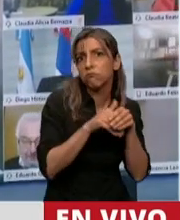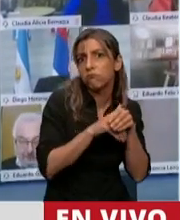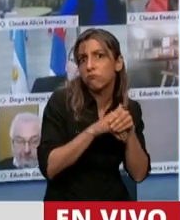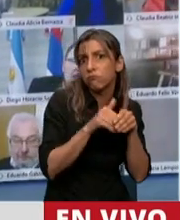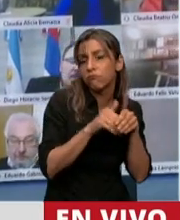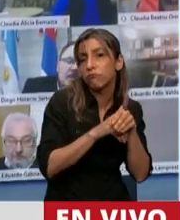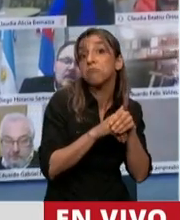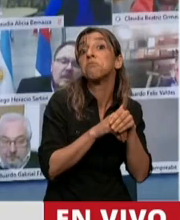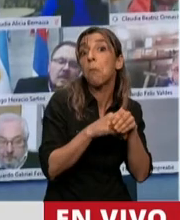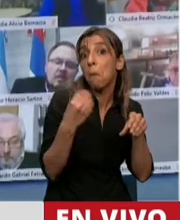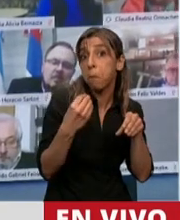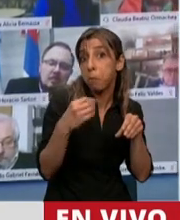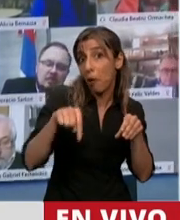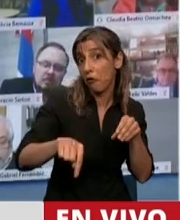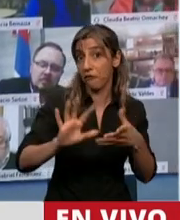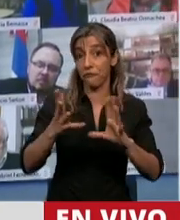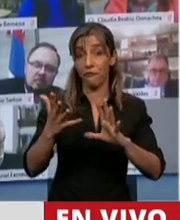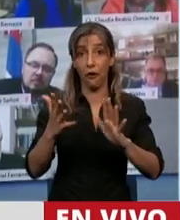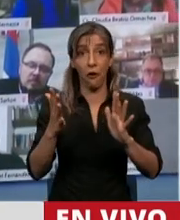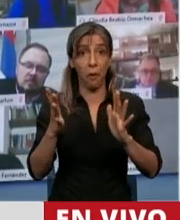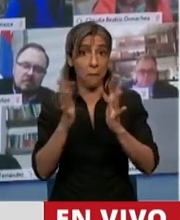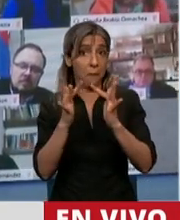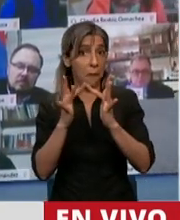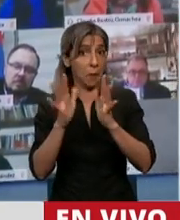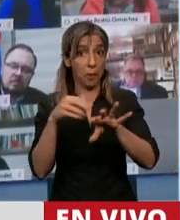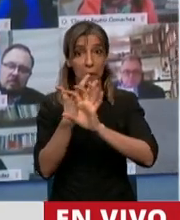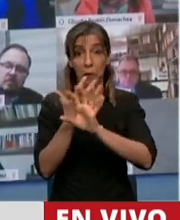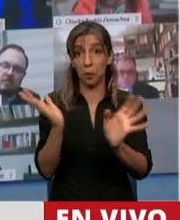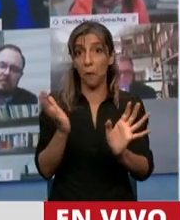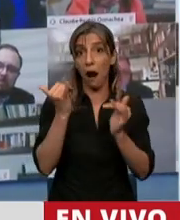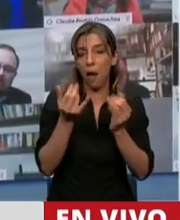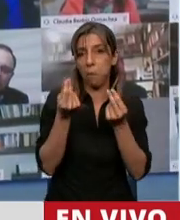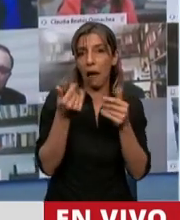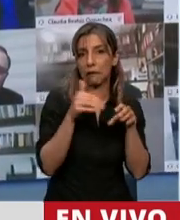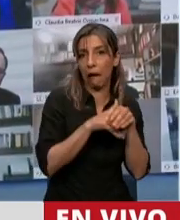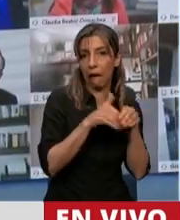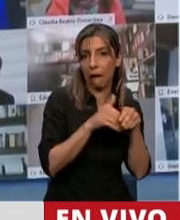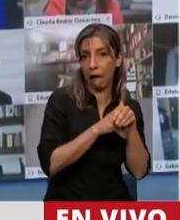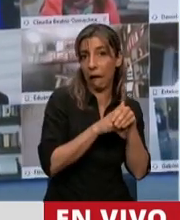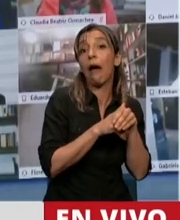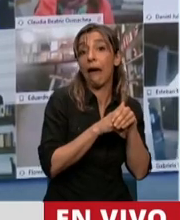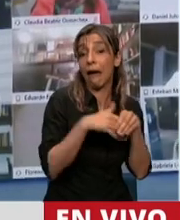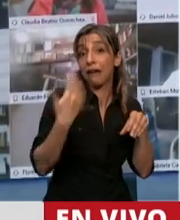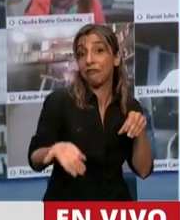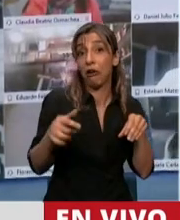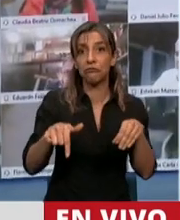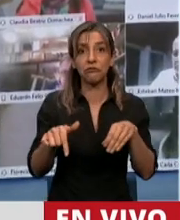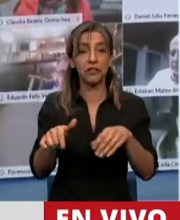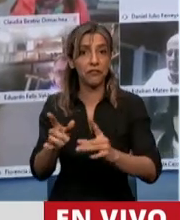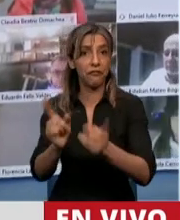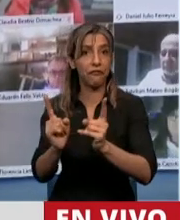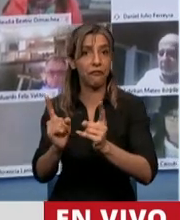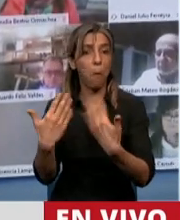sistema telemático y que por lo tanto esto vino para quedarse. Y en realidad